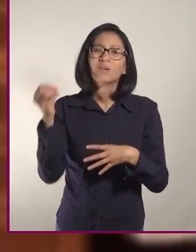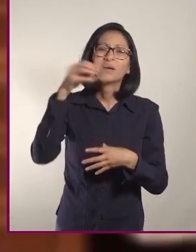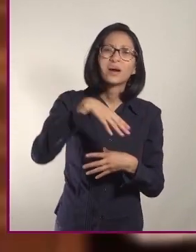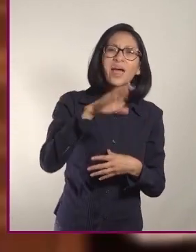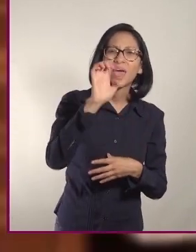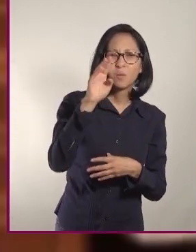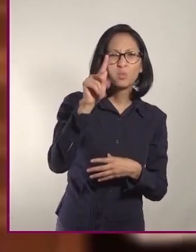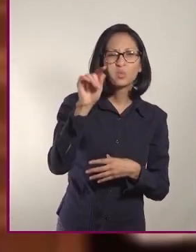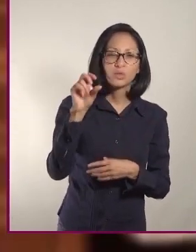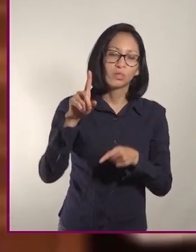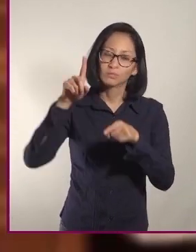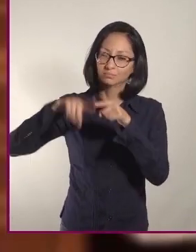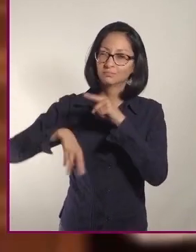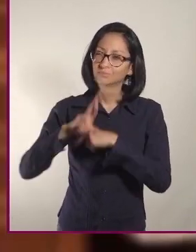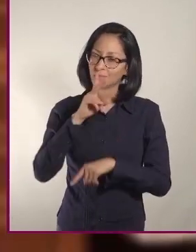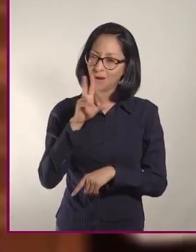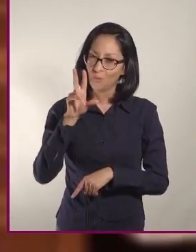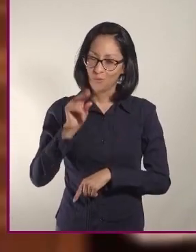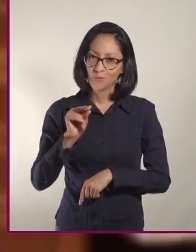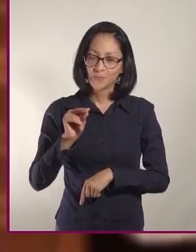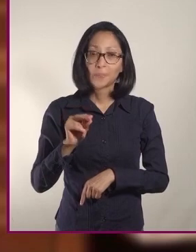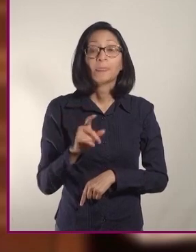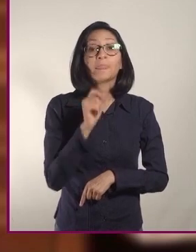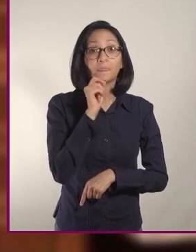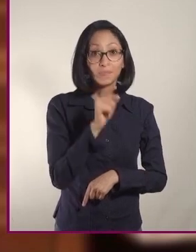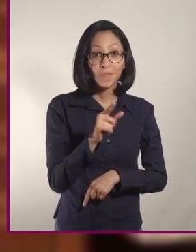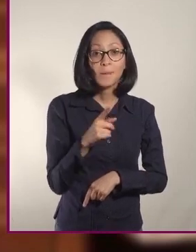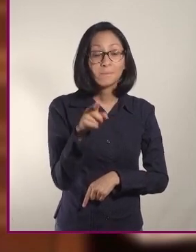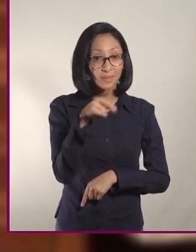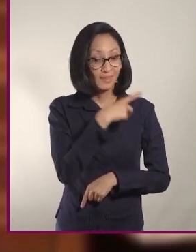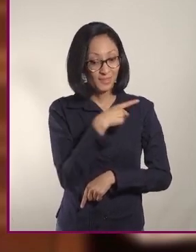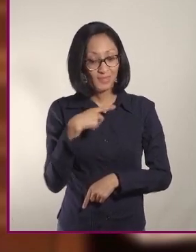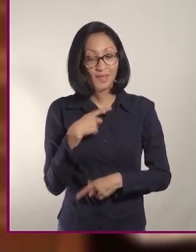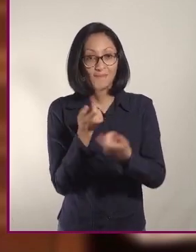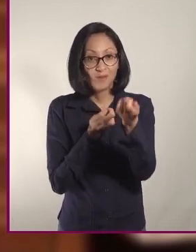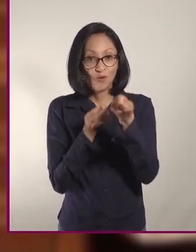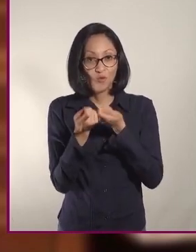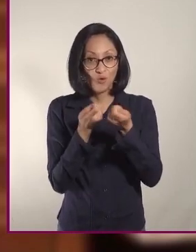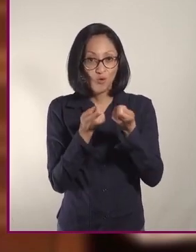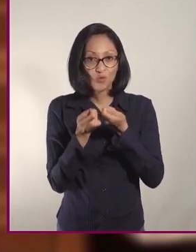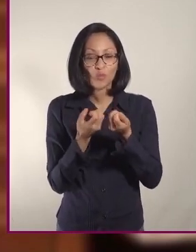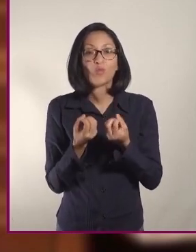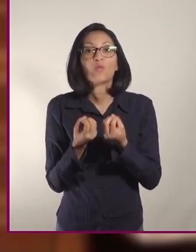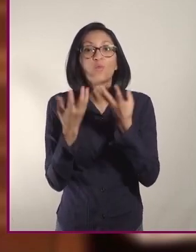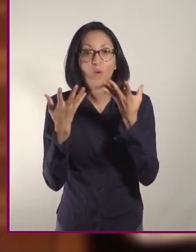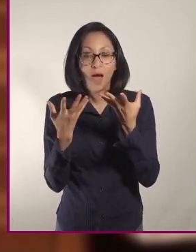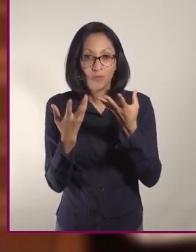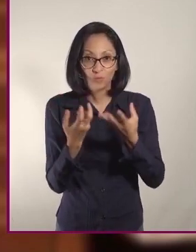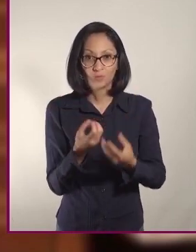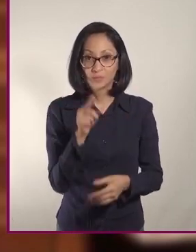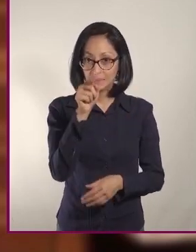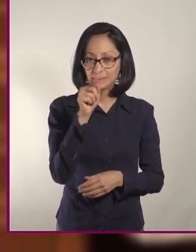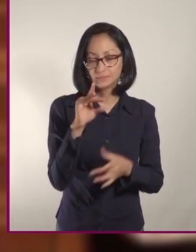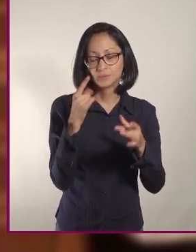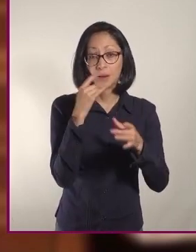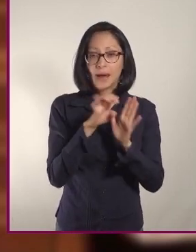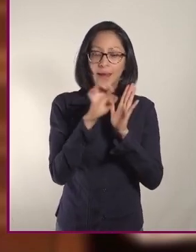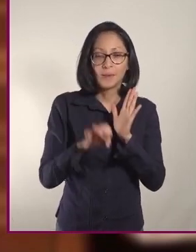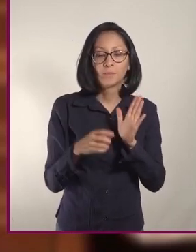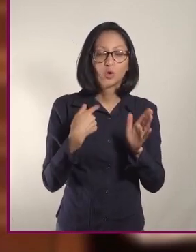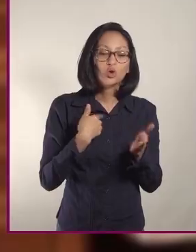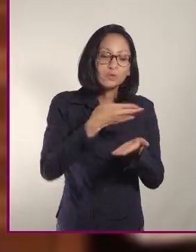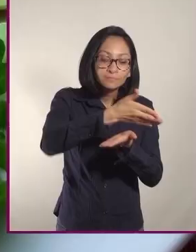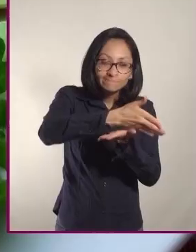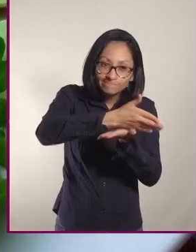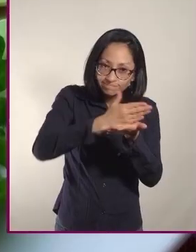El segundo consejo es siempre controlar las porciones. Este punto es más fácil si, además de la